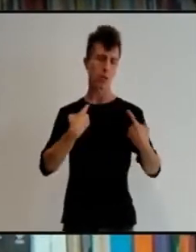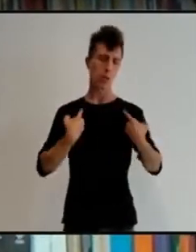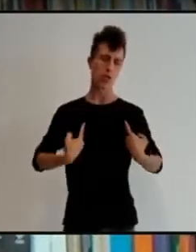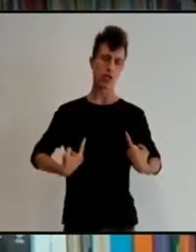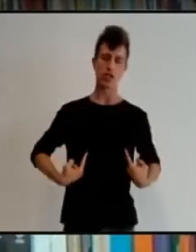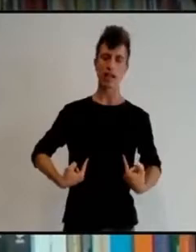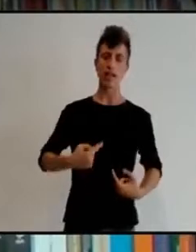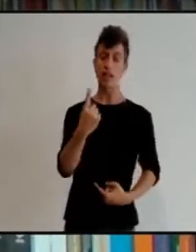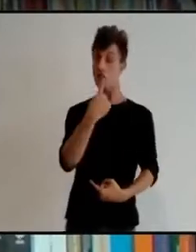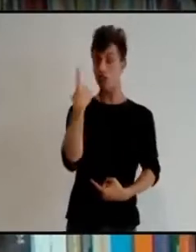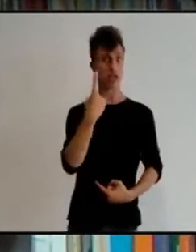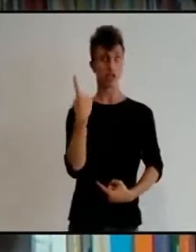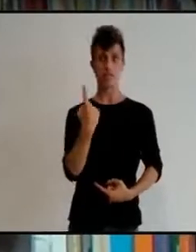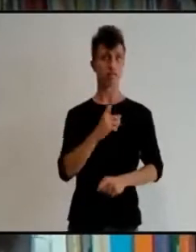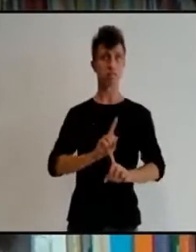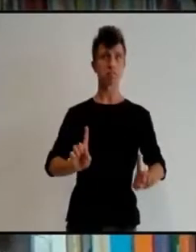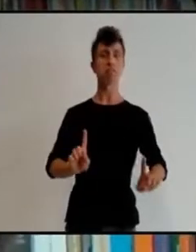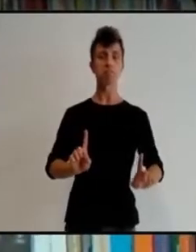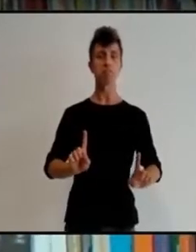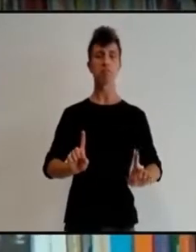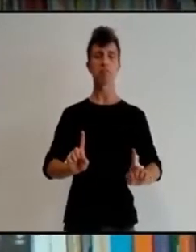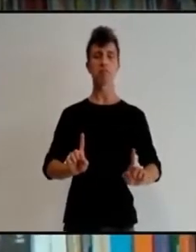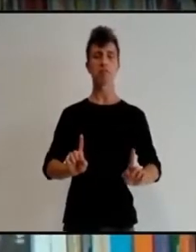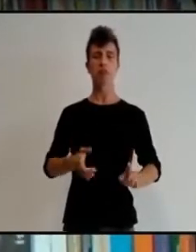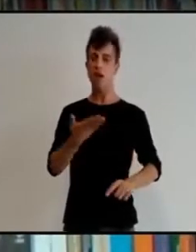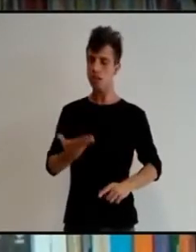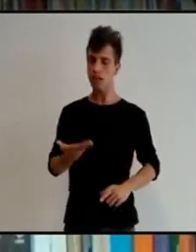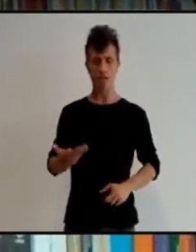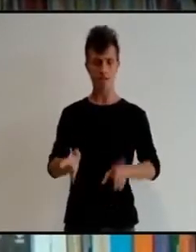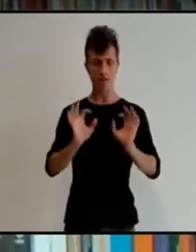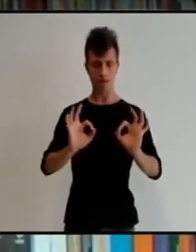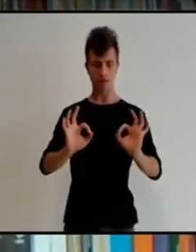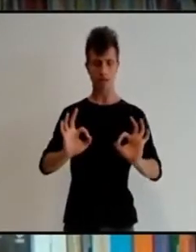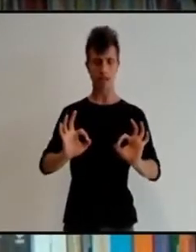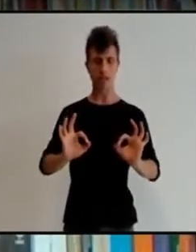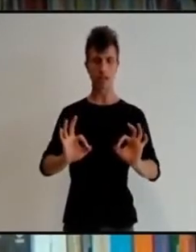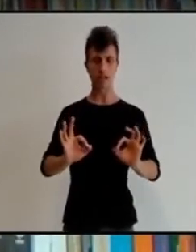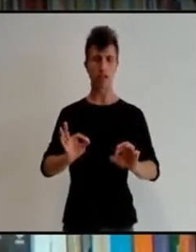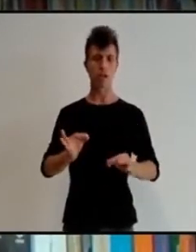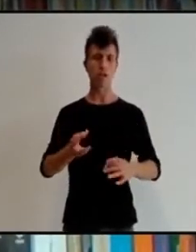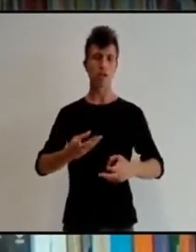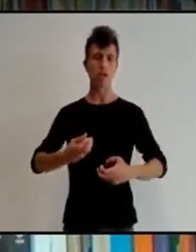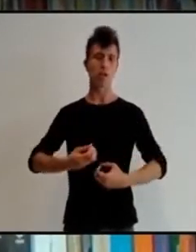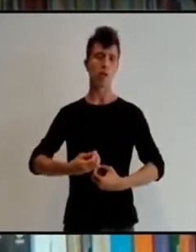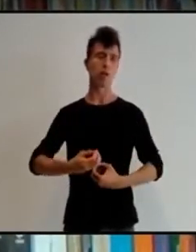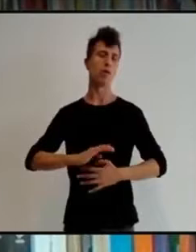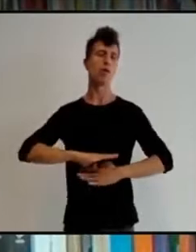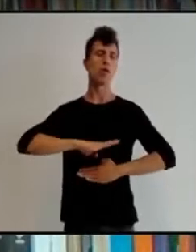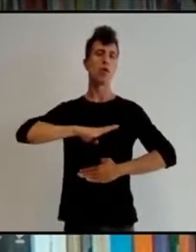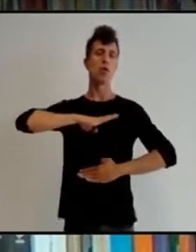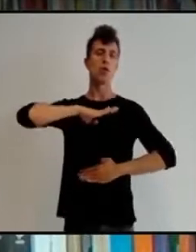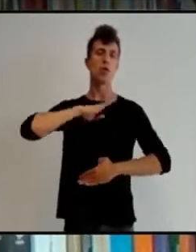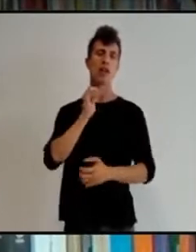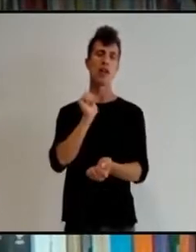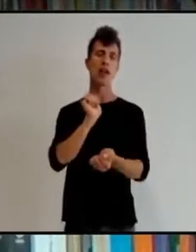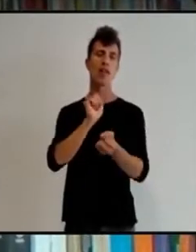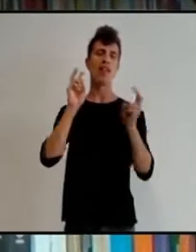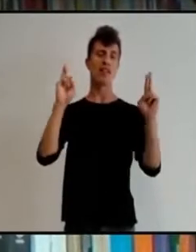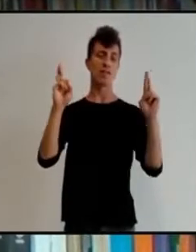es tan importante. Nos llena como de esperanza el que